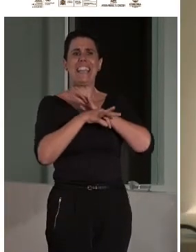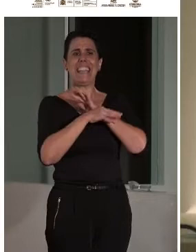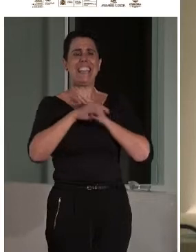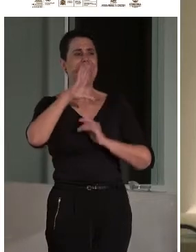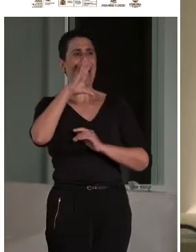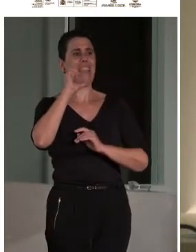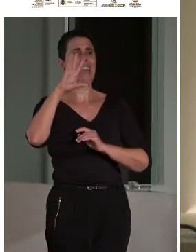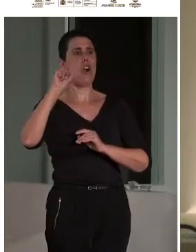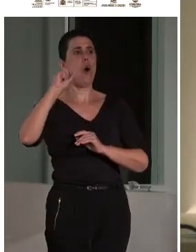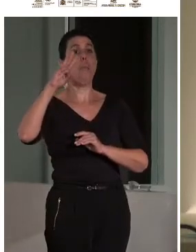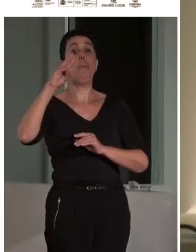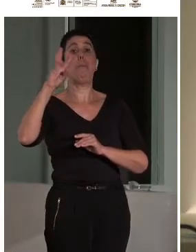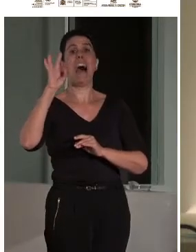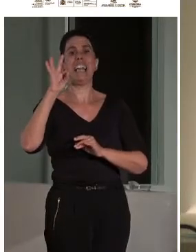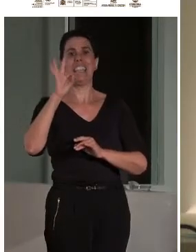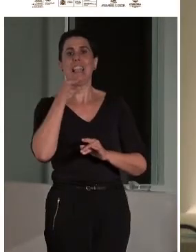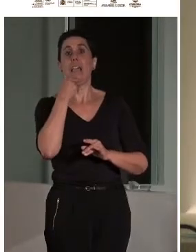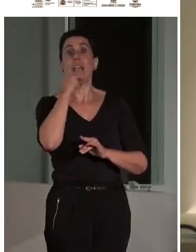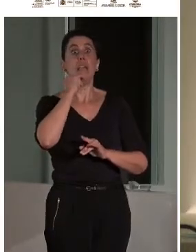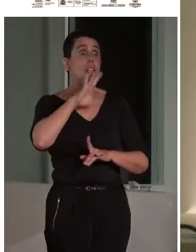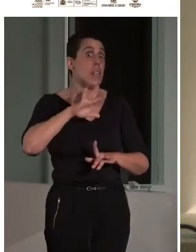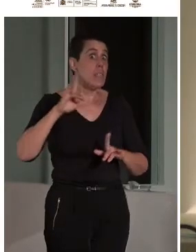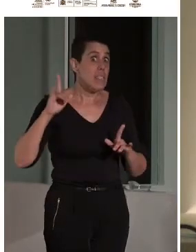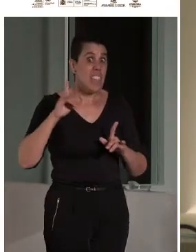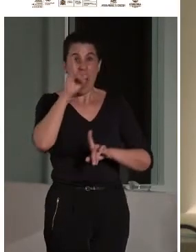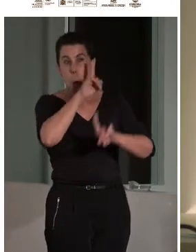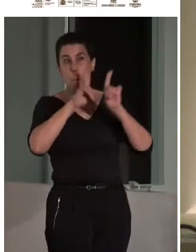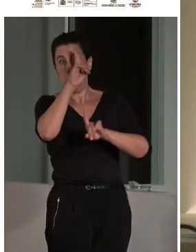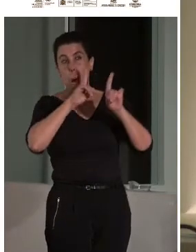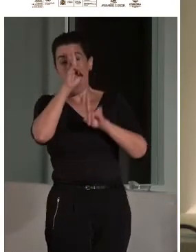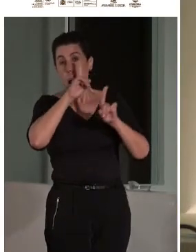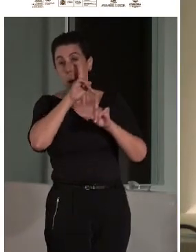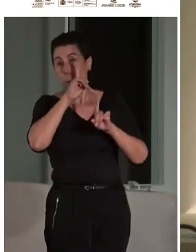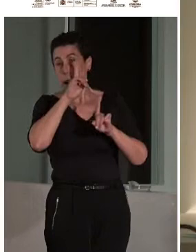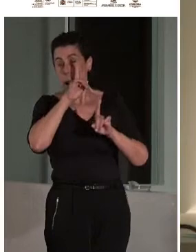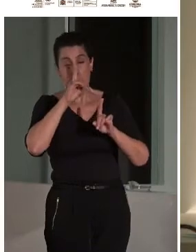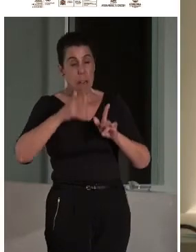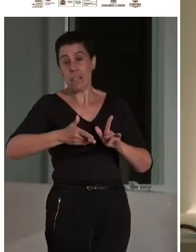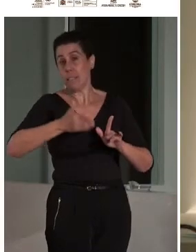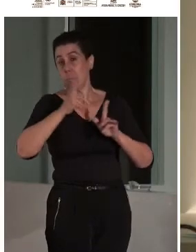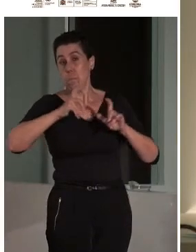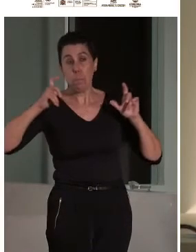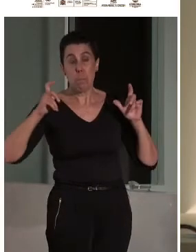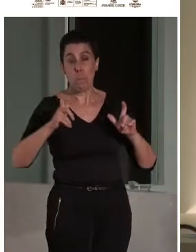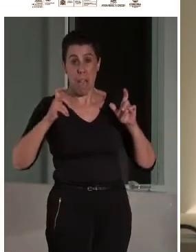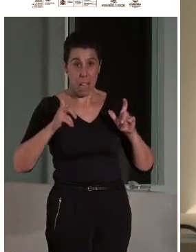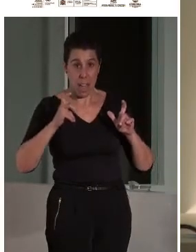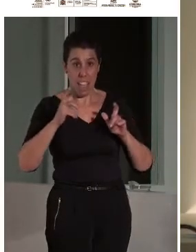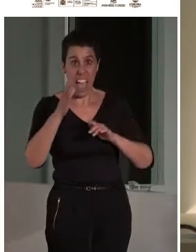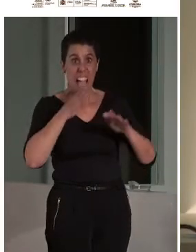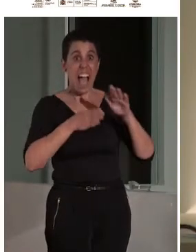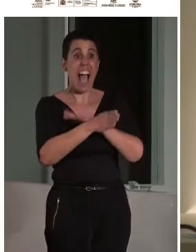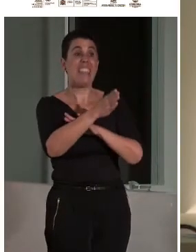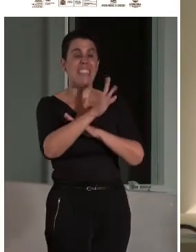que el principal problema para la accesibilidad es las malas soluciones arquitectónicas, no los conservadores del patrimonio.